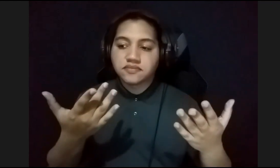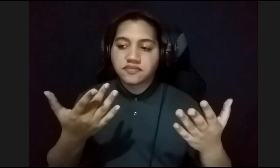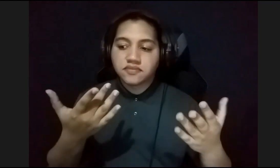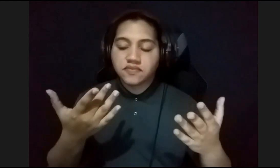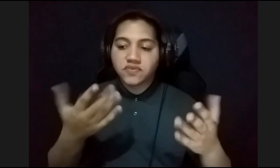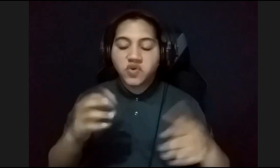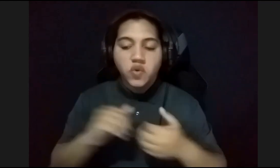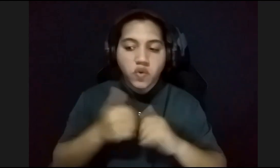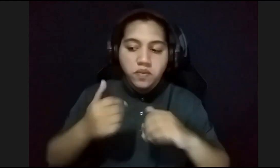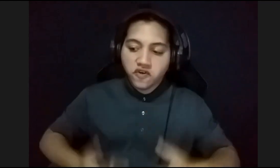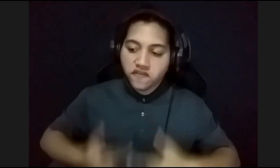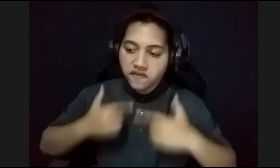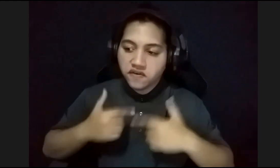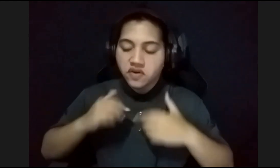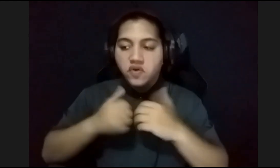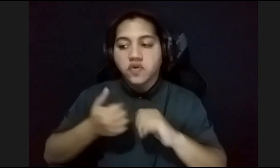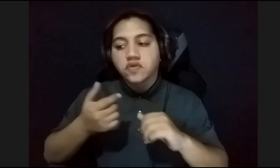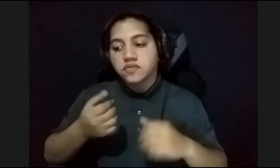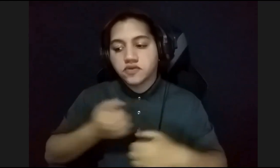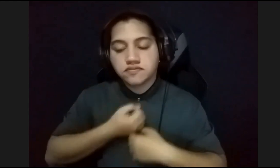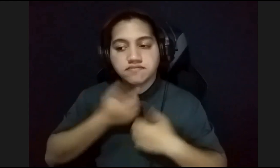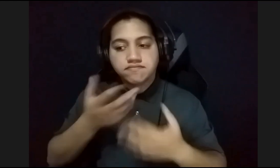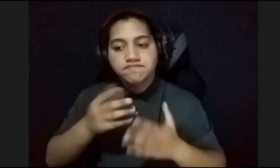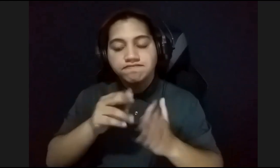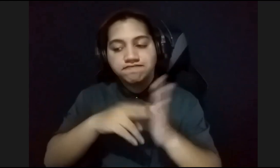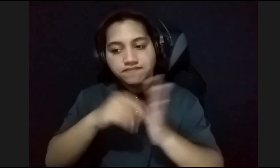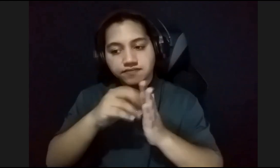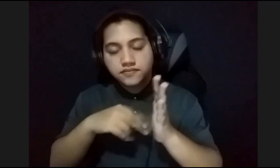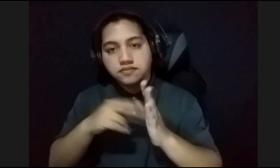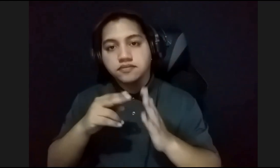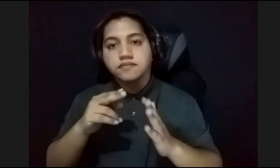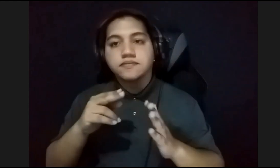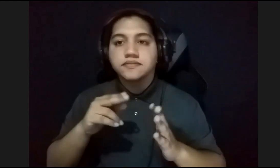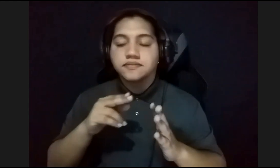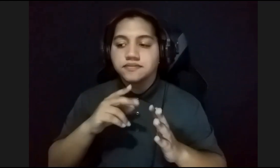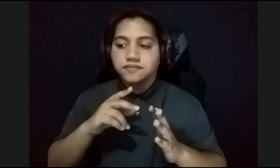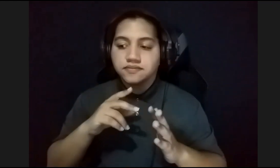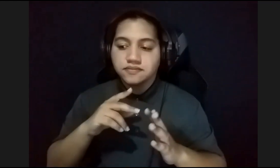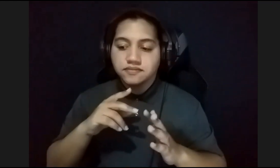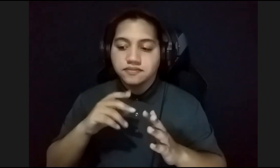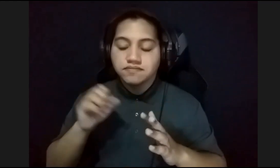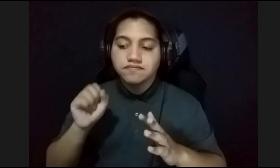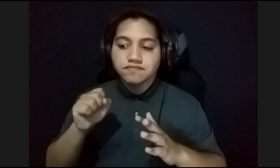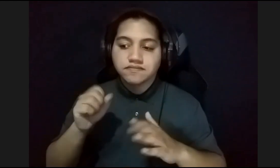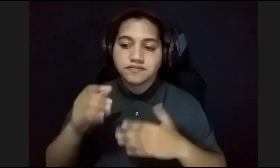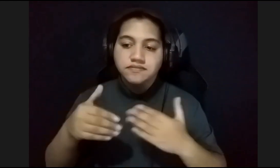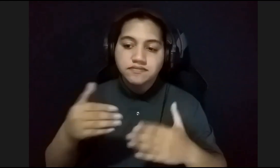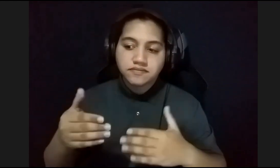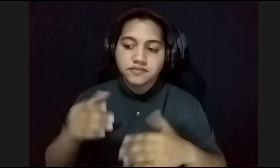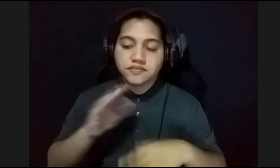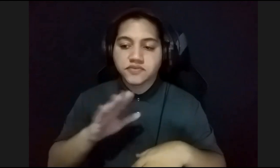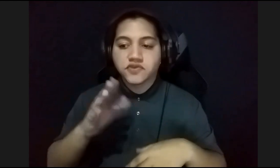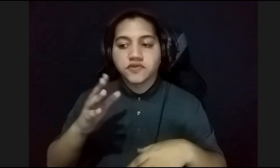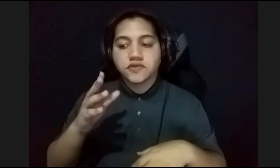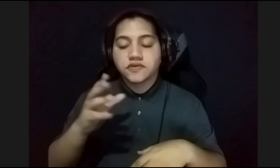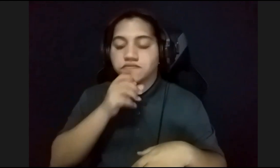vivió y cómo lo dejó reflejado. Pero sí fue muy recurrente en hablar de su viejo San Juan,